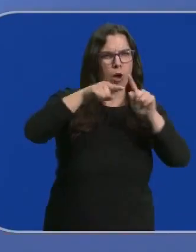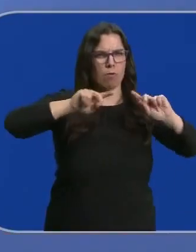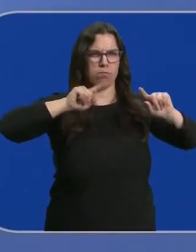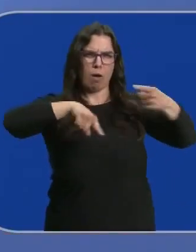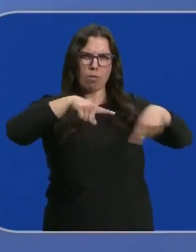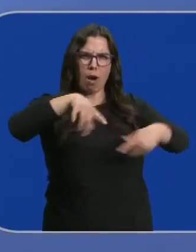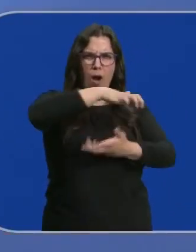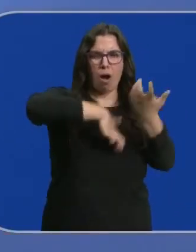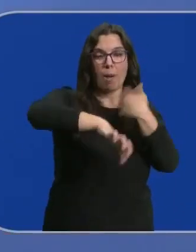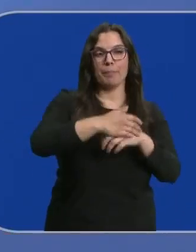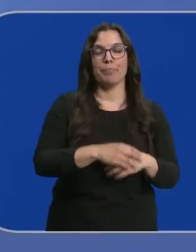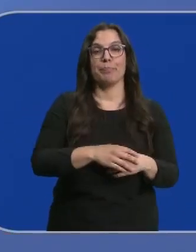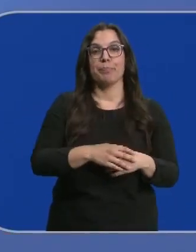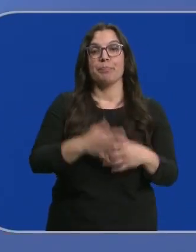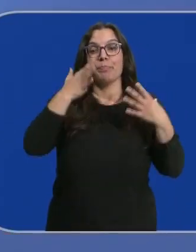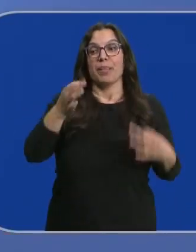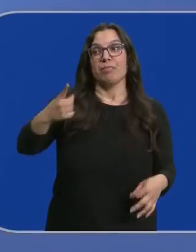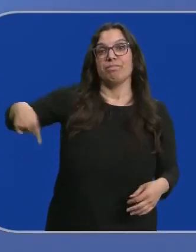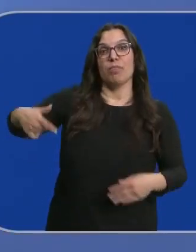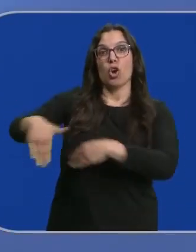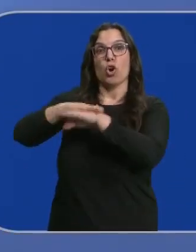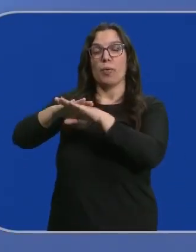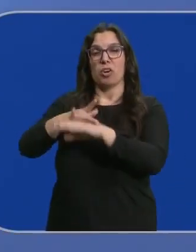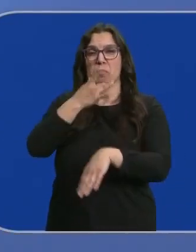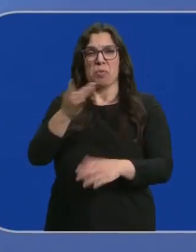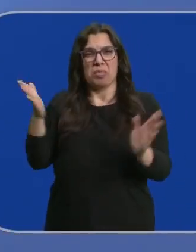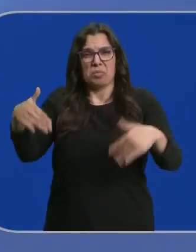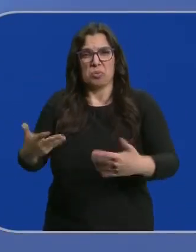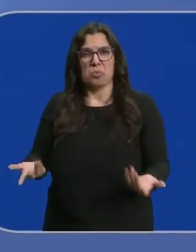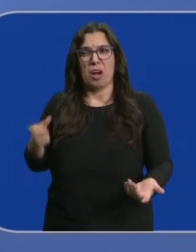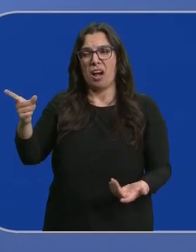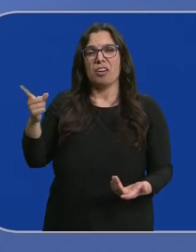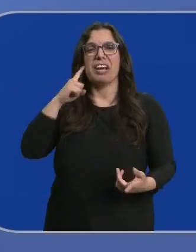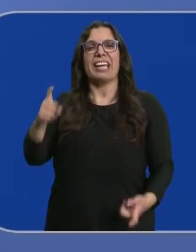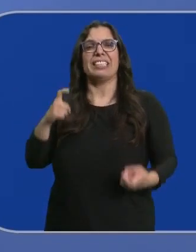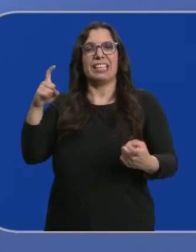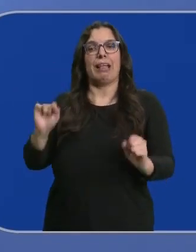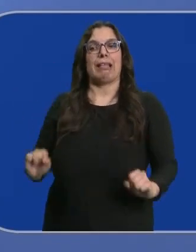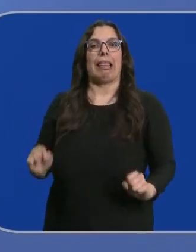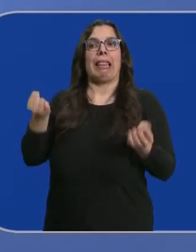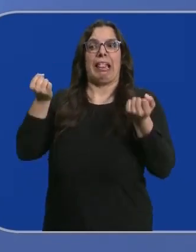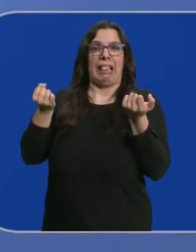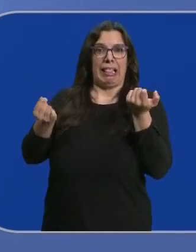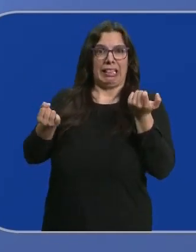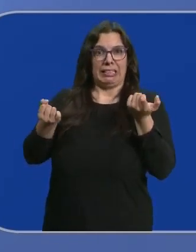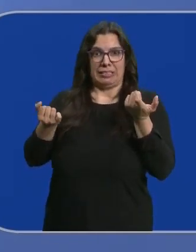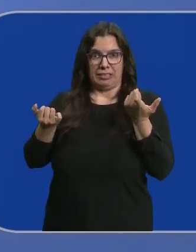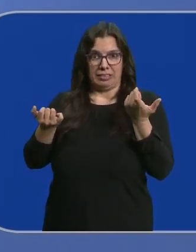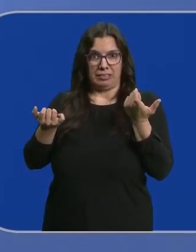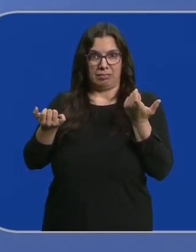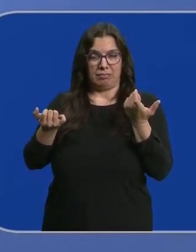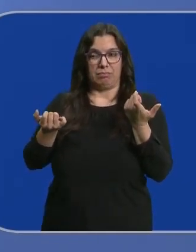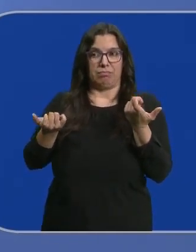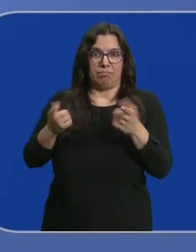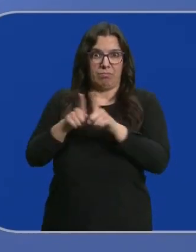ruido. Frente a un gobierno que sin pudor está intentando salvar los muebles y no tener